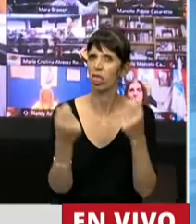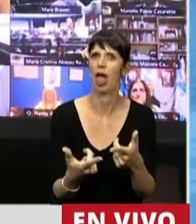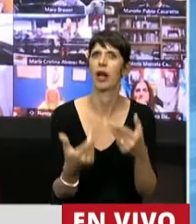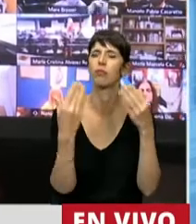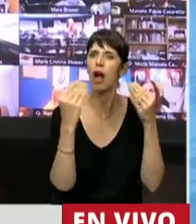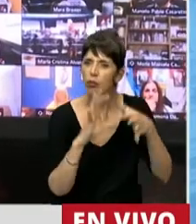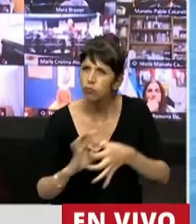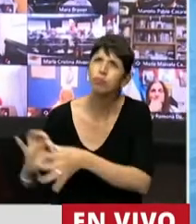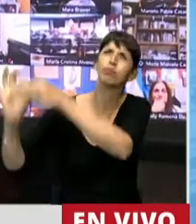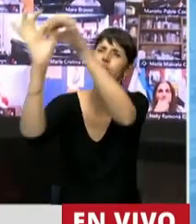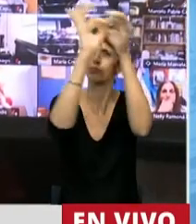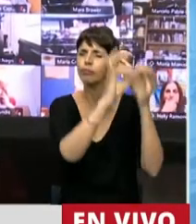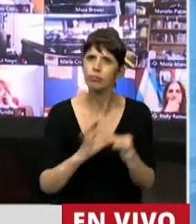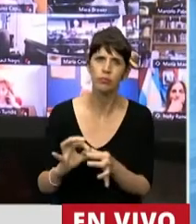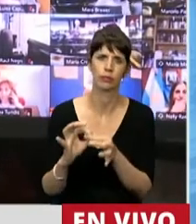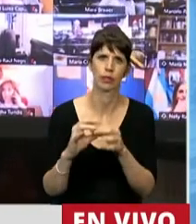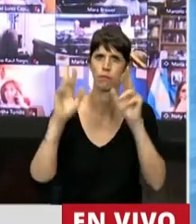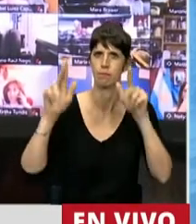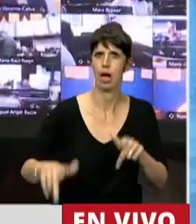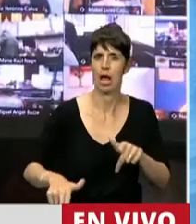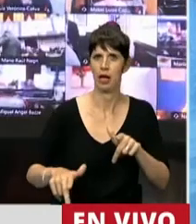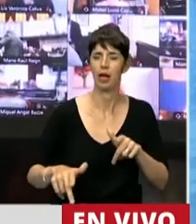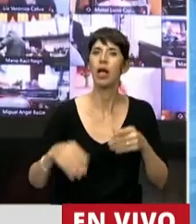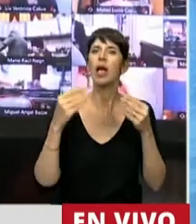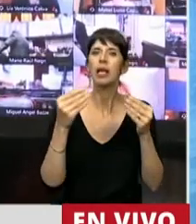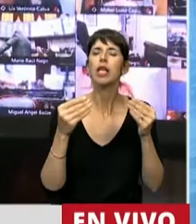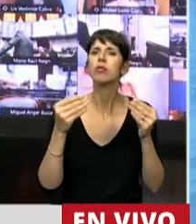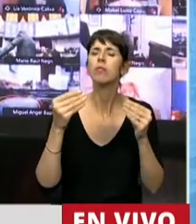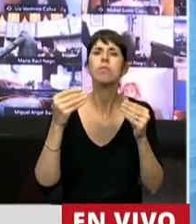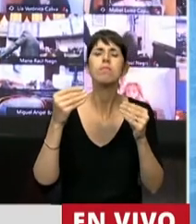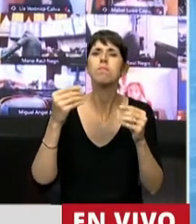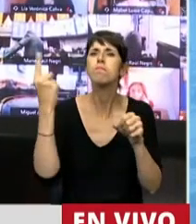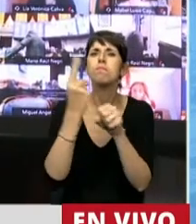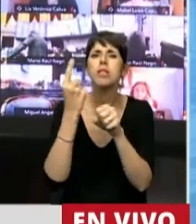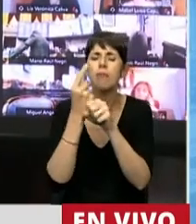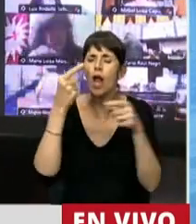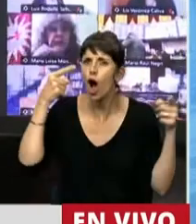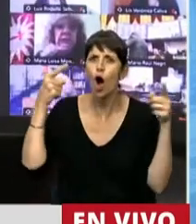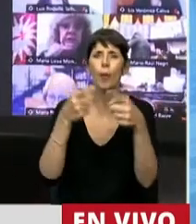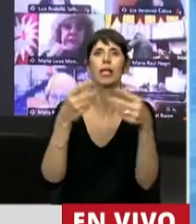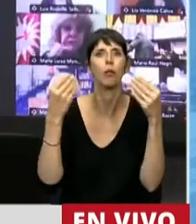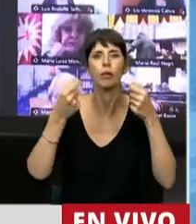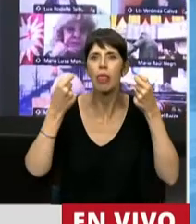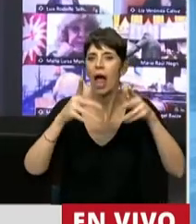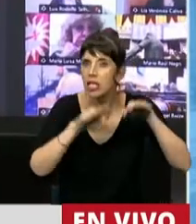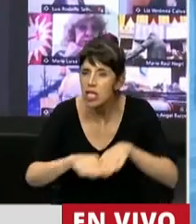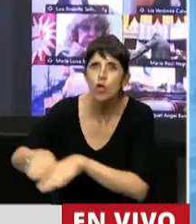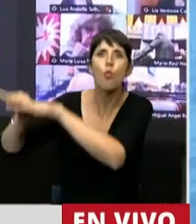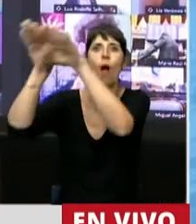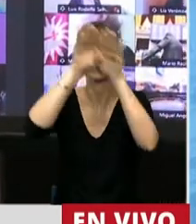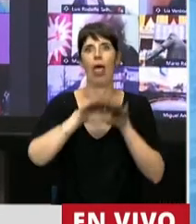común en todo el país. Y el eje está centrado en la igualdad como el camino para lograr la equidad educativa.